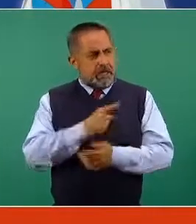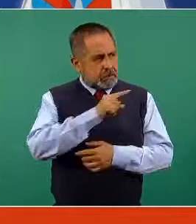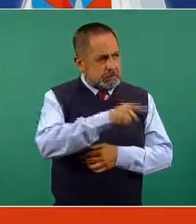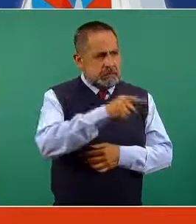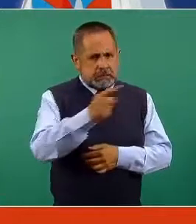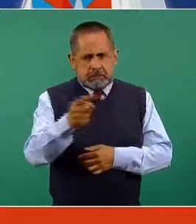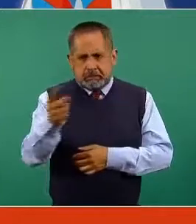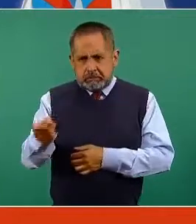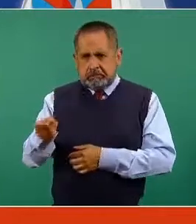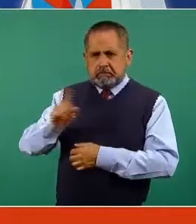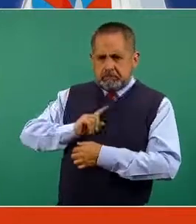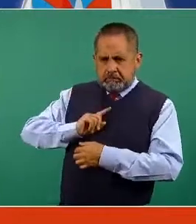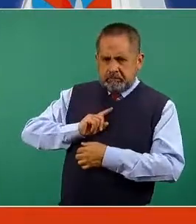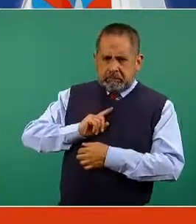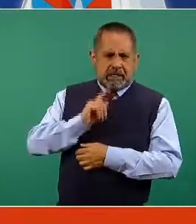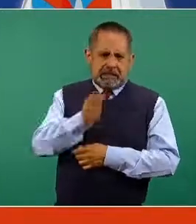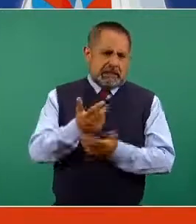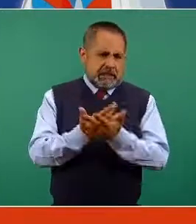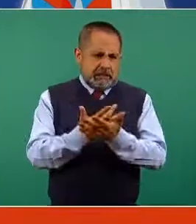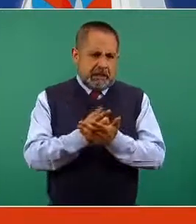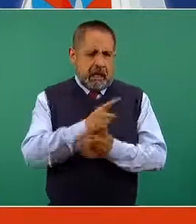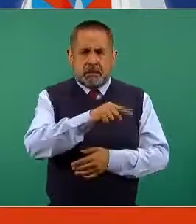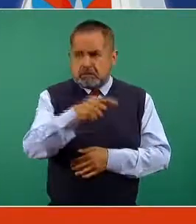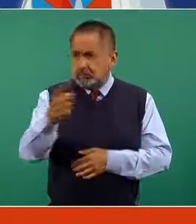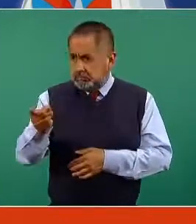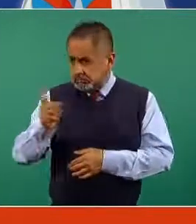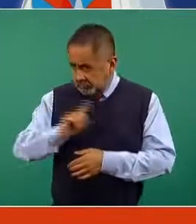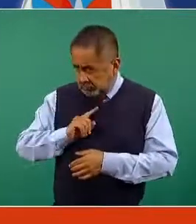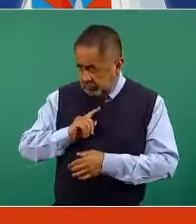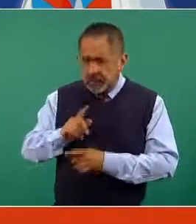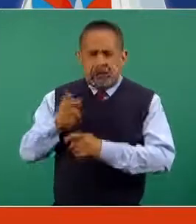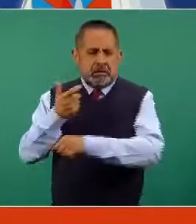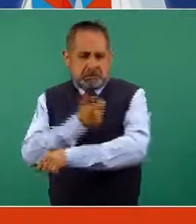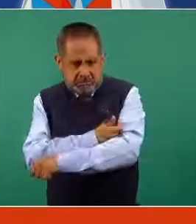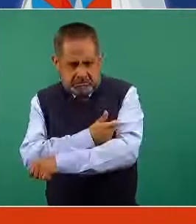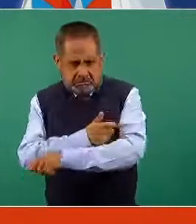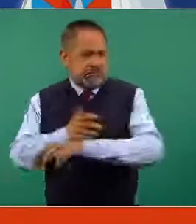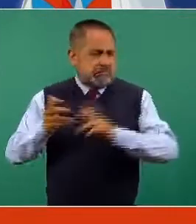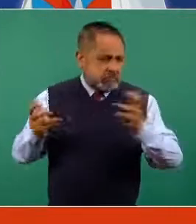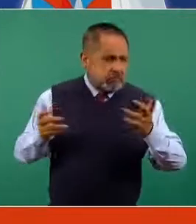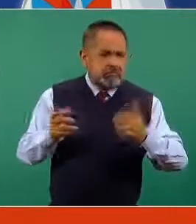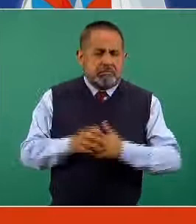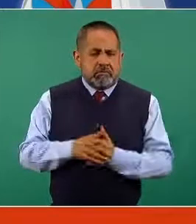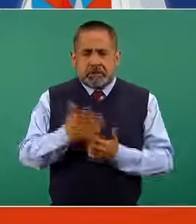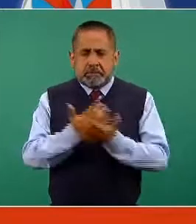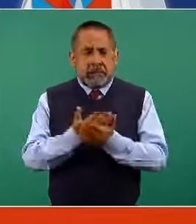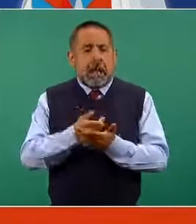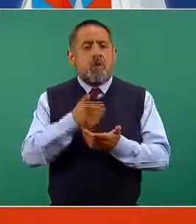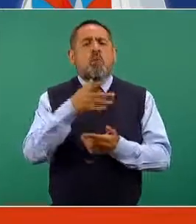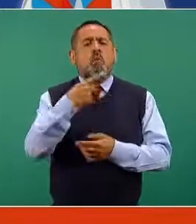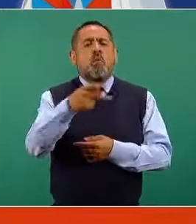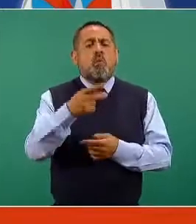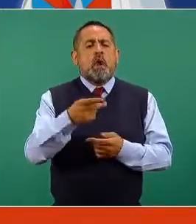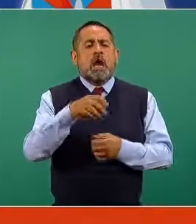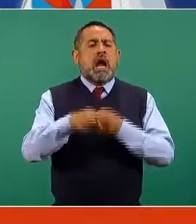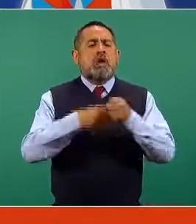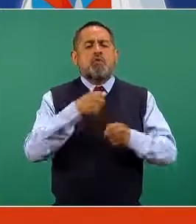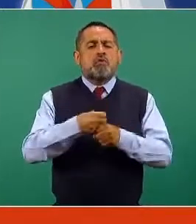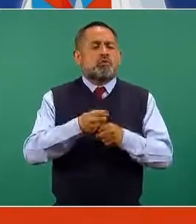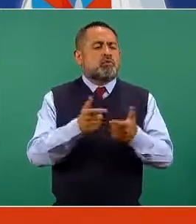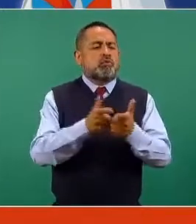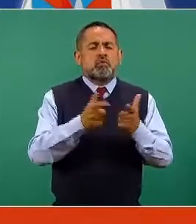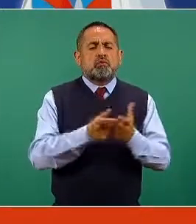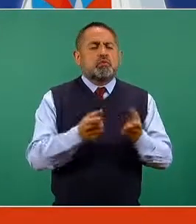turno, espera tu turno y te vacuno y hay que esperar nuestro turno de acuerdo a nuestro grupo de edad que estamos